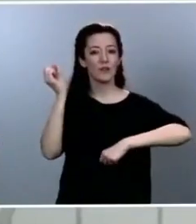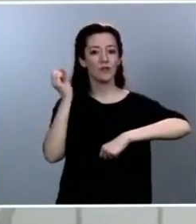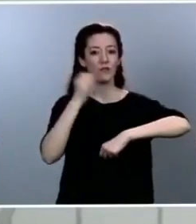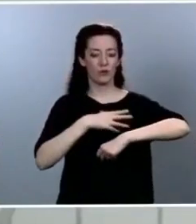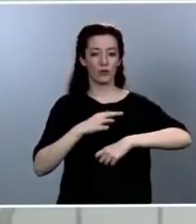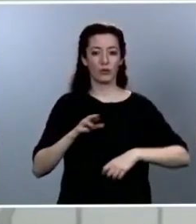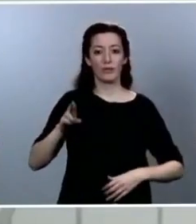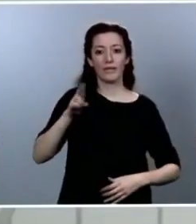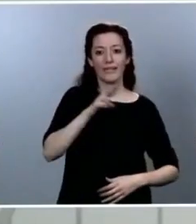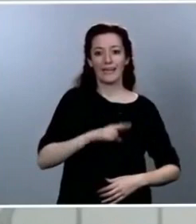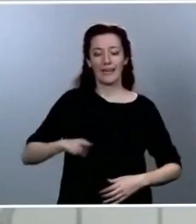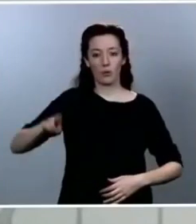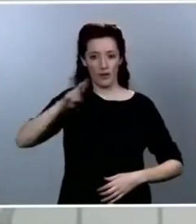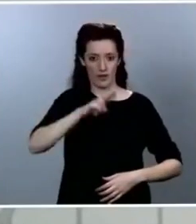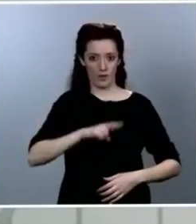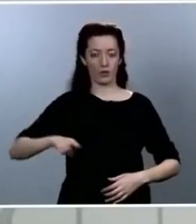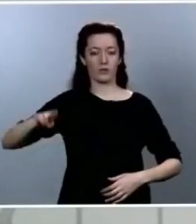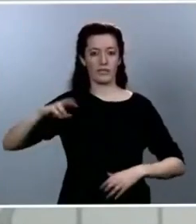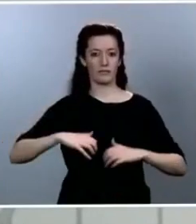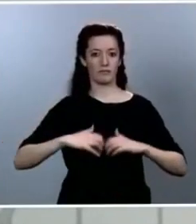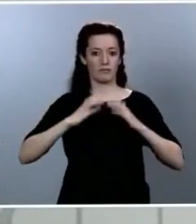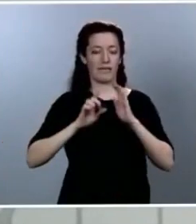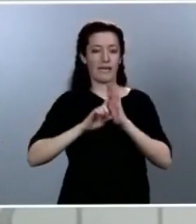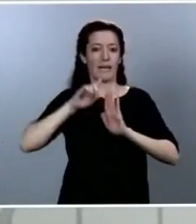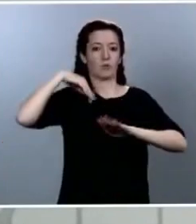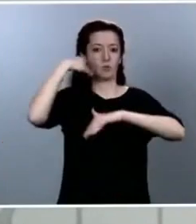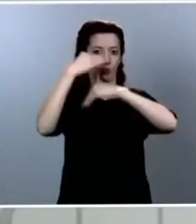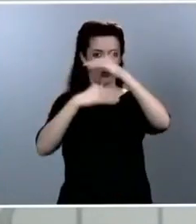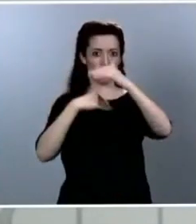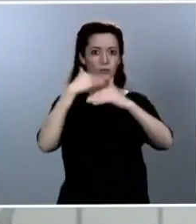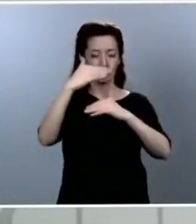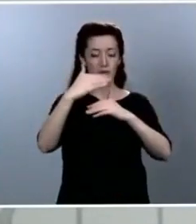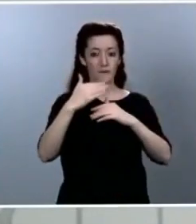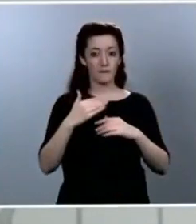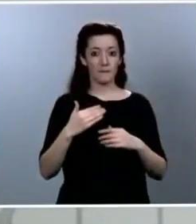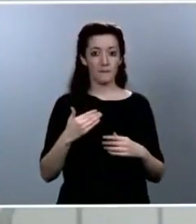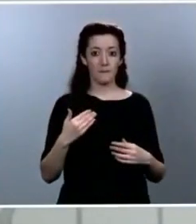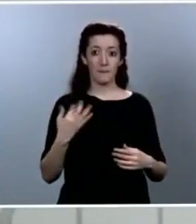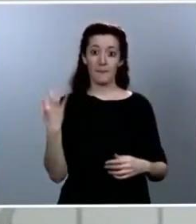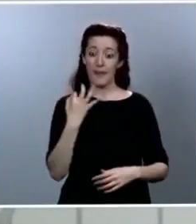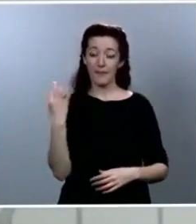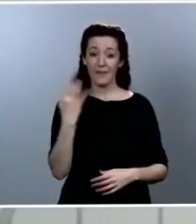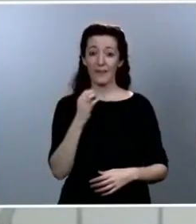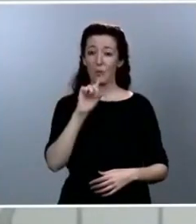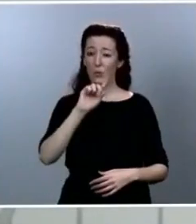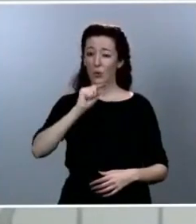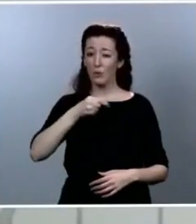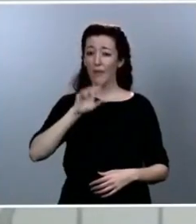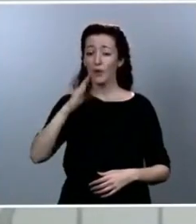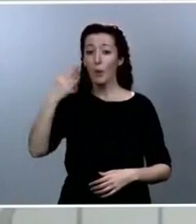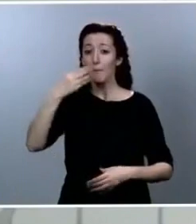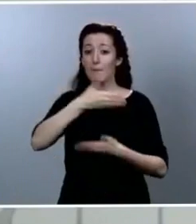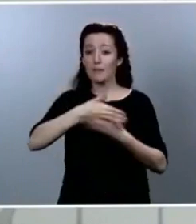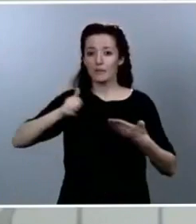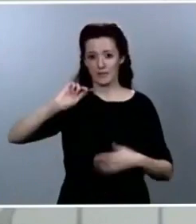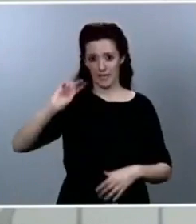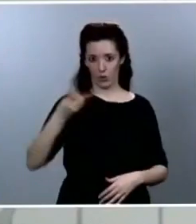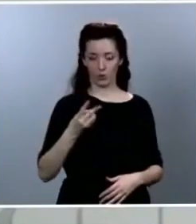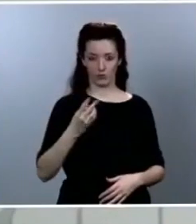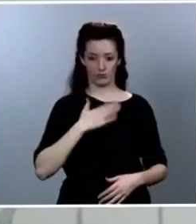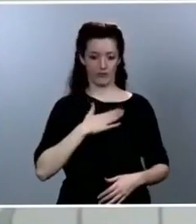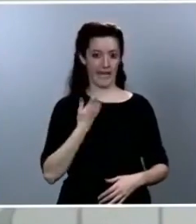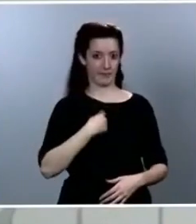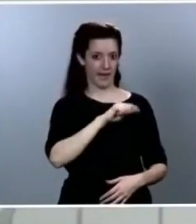reconstrucción que para España tiene que contar con un presupuesto de 1,5 billones de euros, siguiendo la lógica que